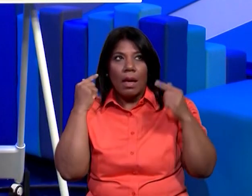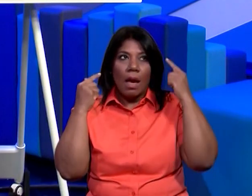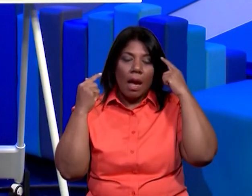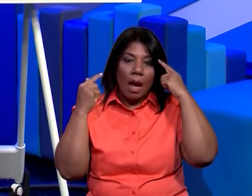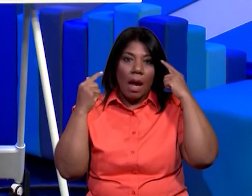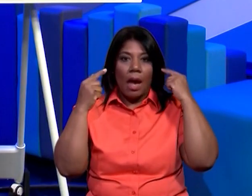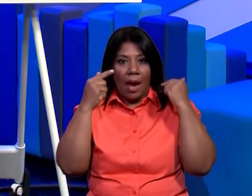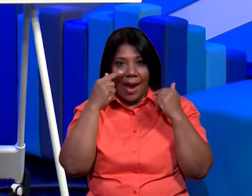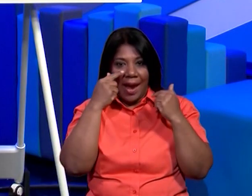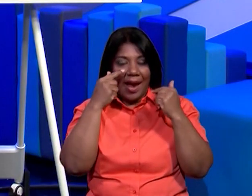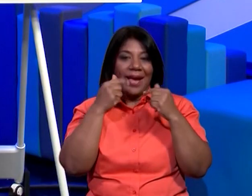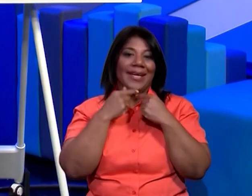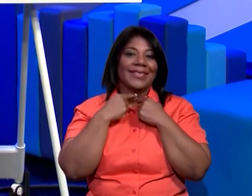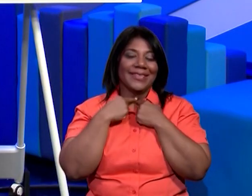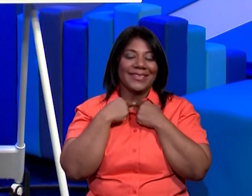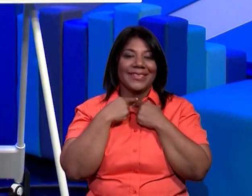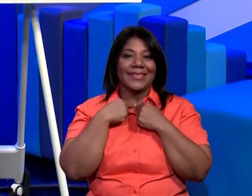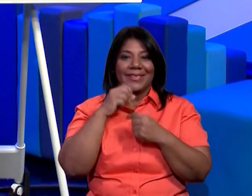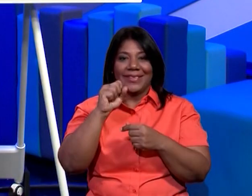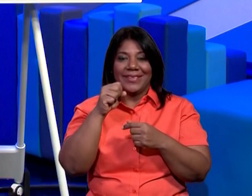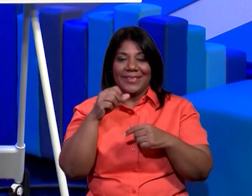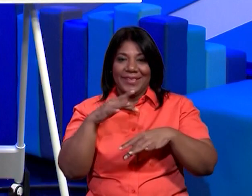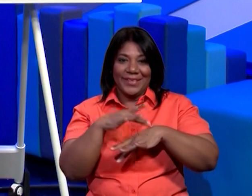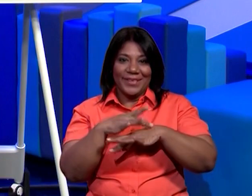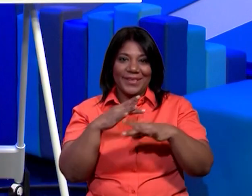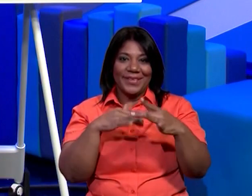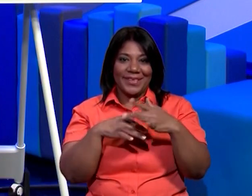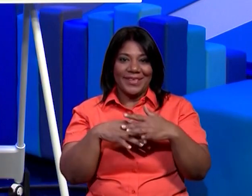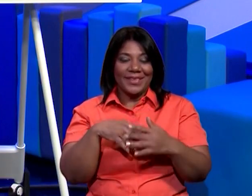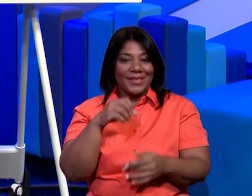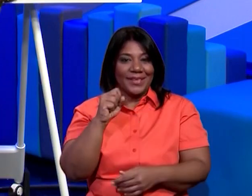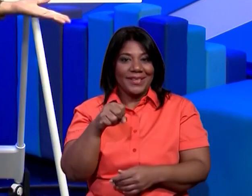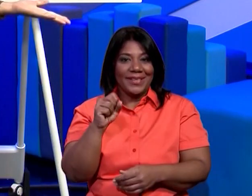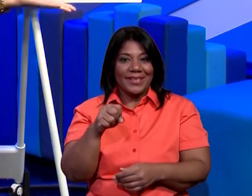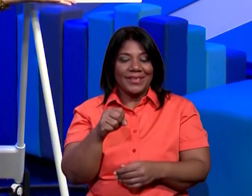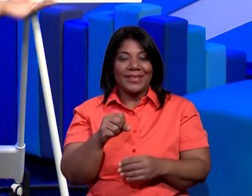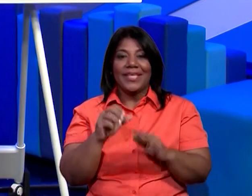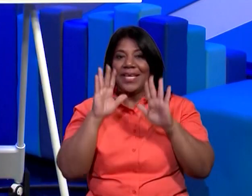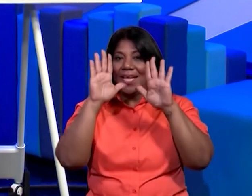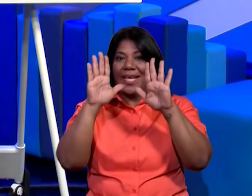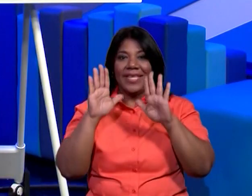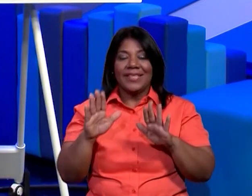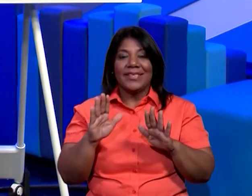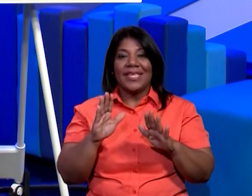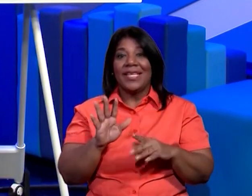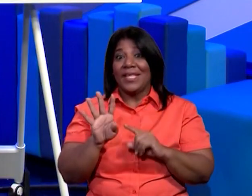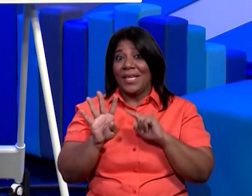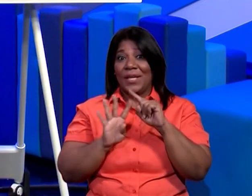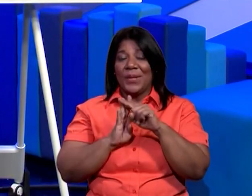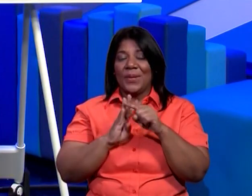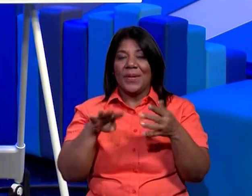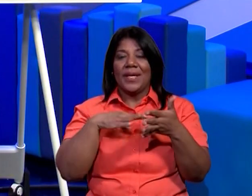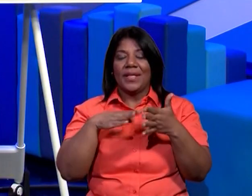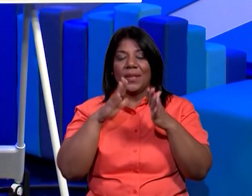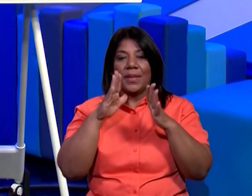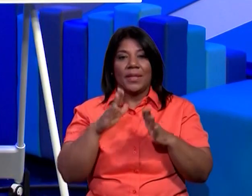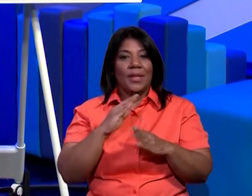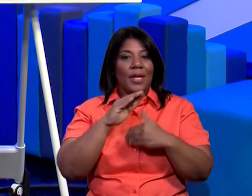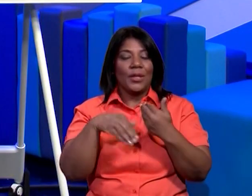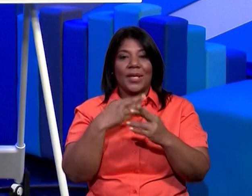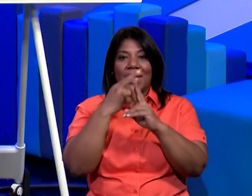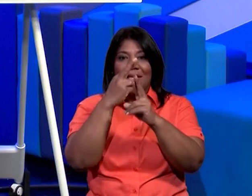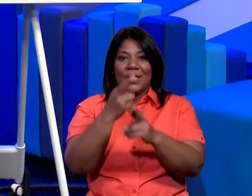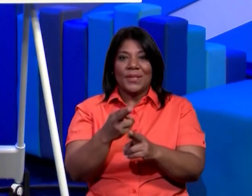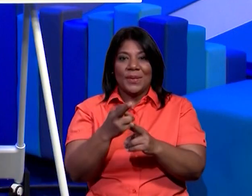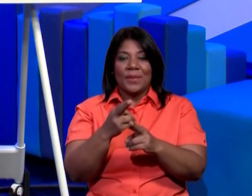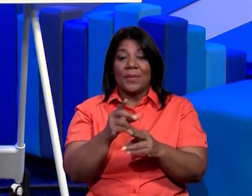están unidos a verdad los sentidos los órganos de los sentidos excelente mis queridos estudiantes espectacular todas sus